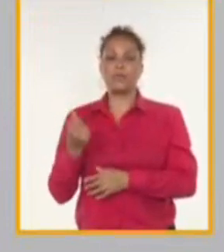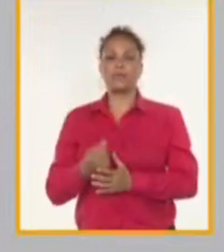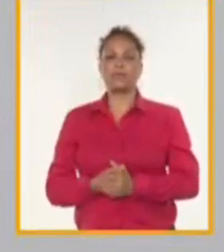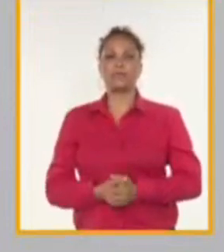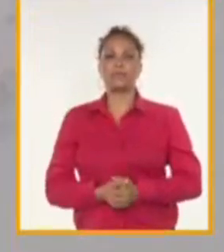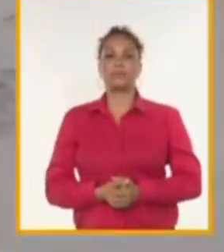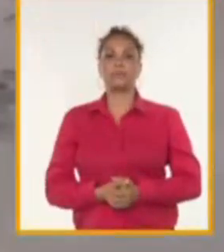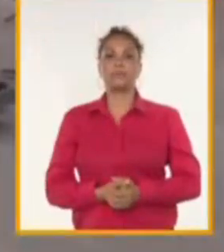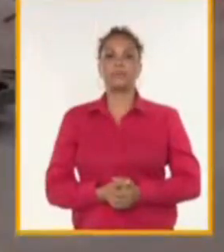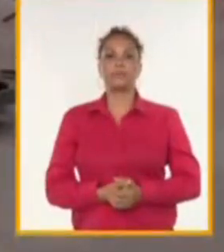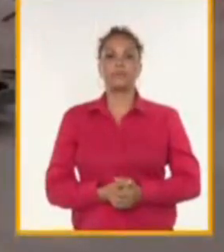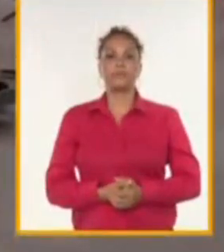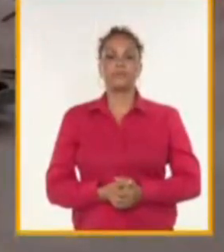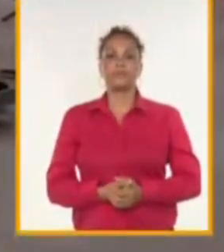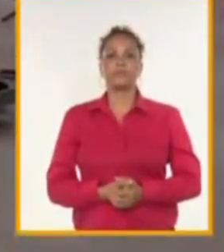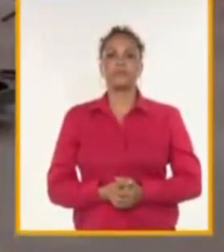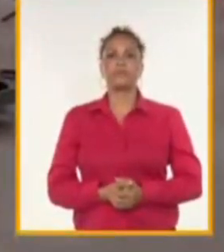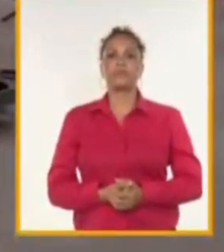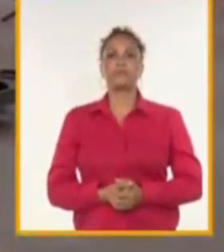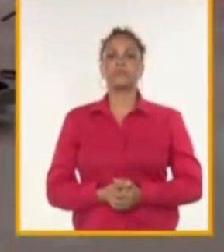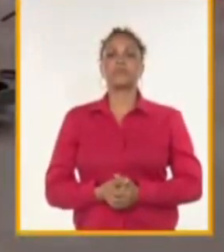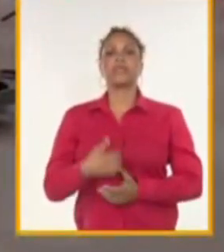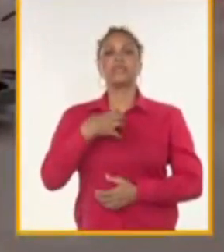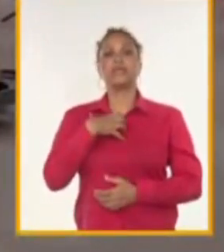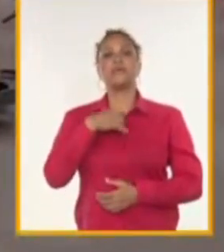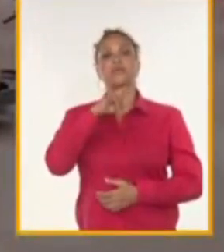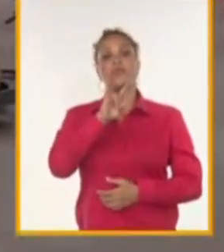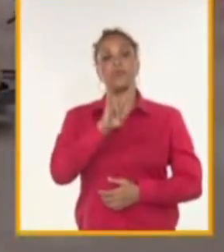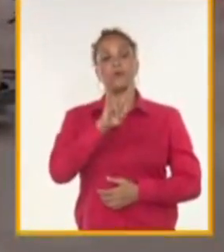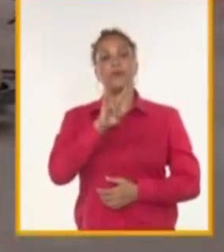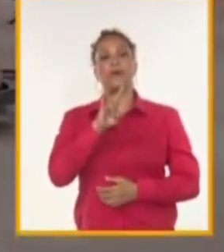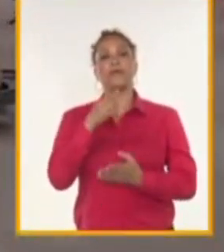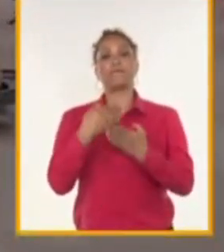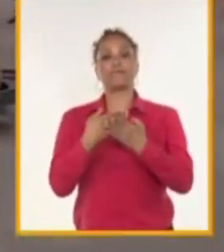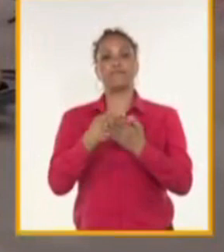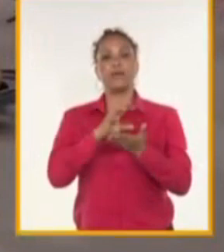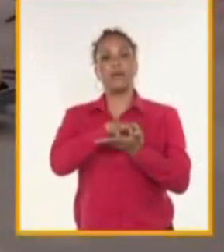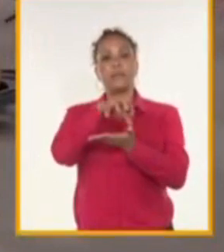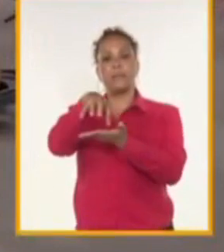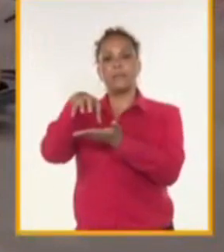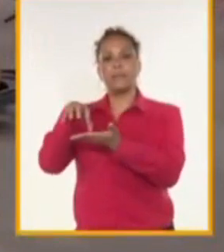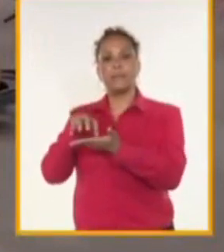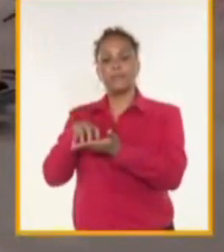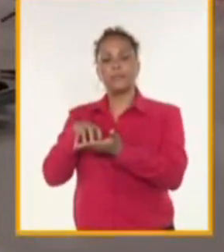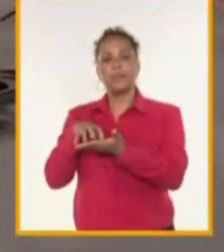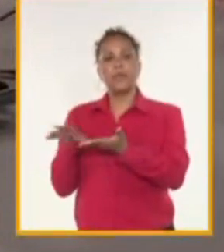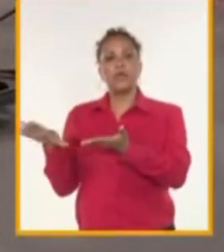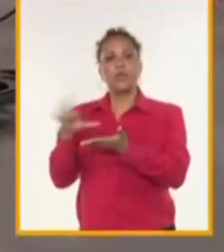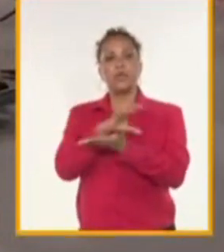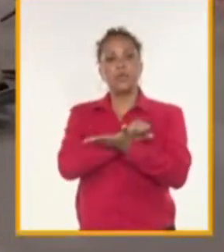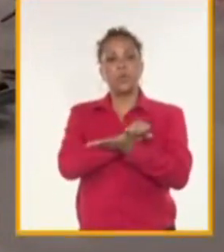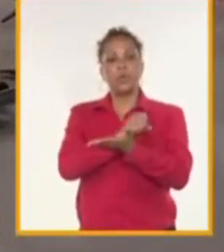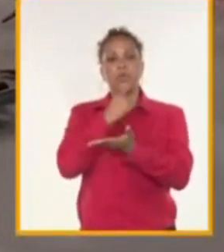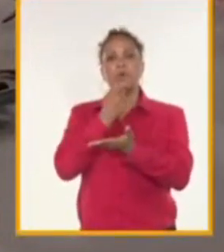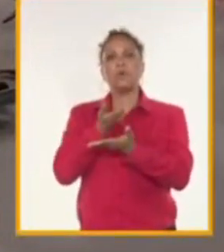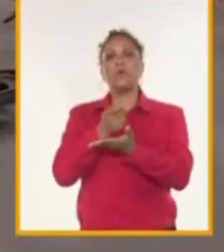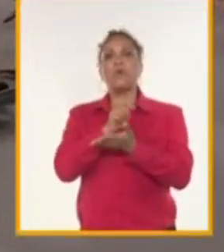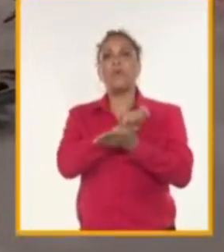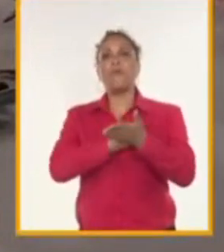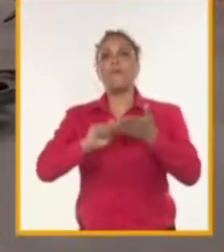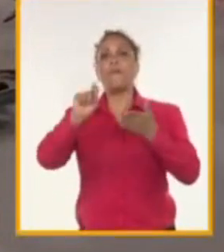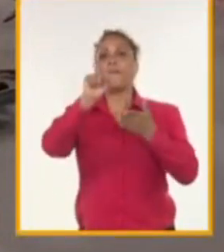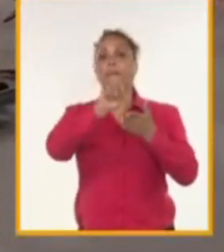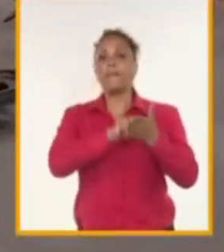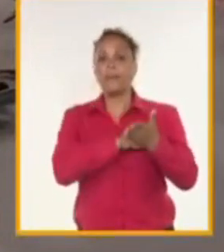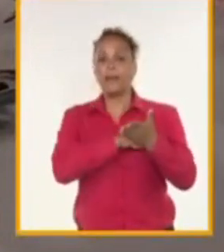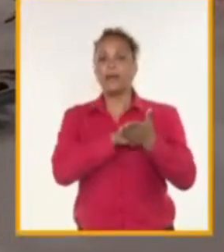tener en cuenta que en estos momentos nosotros contamos con nueve sectores. De esos nueve sectores, ya todos cuentan con un plan de ordenamiento territorial urbano